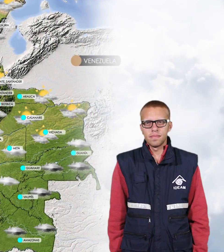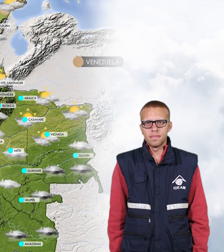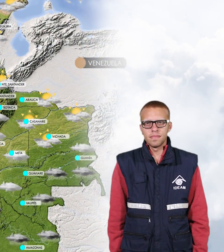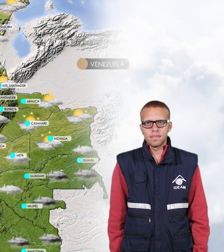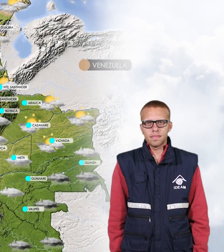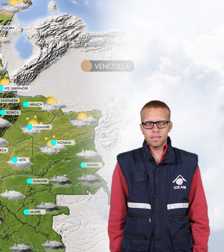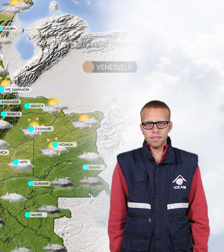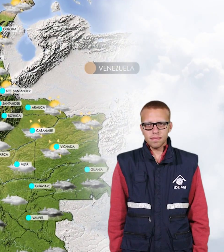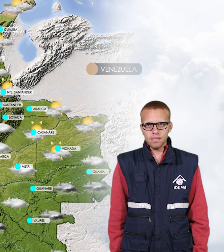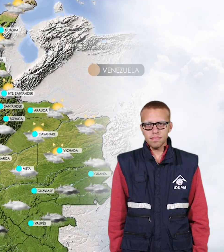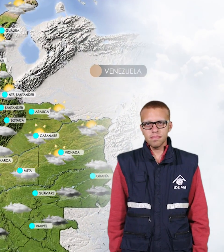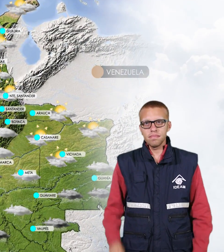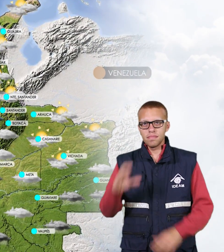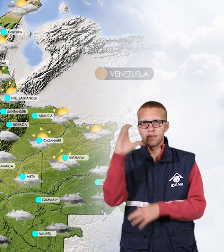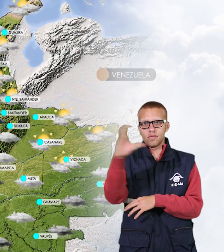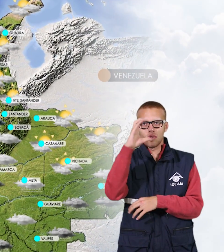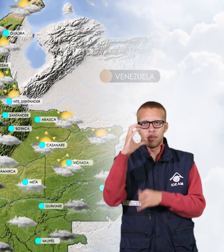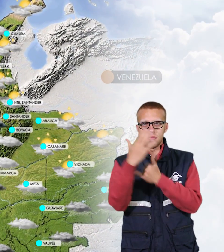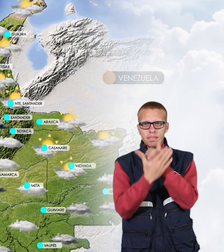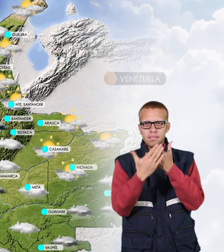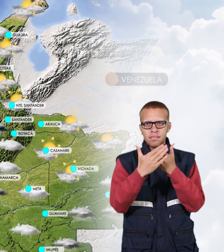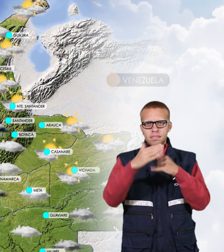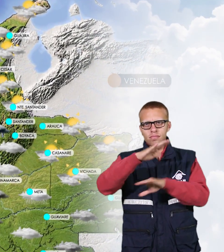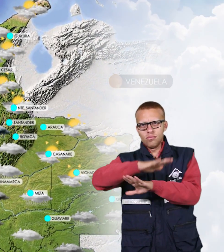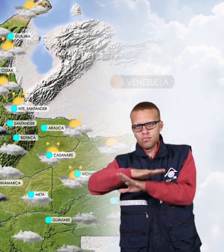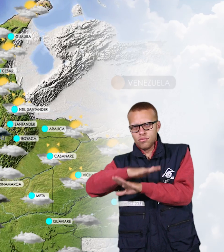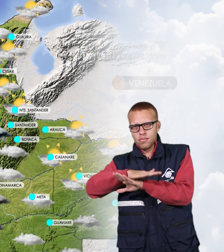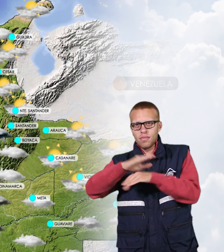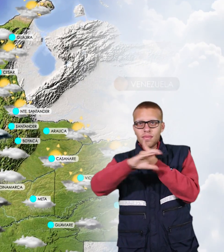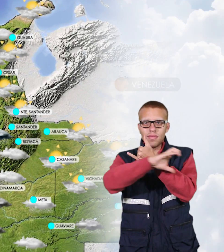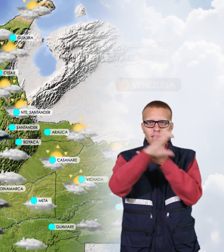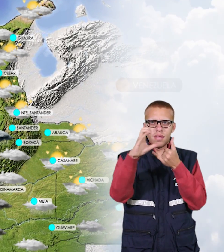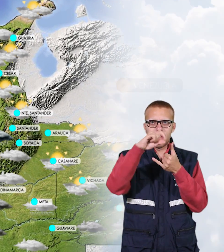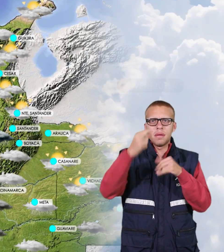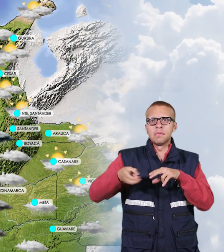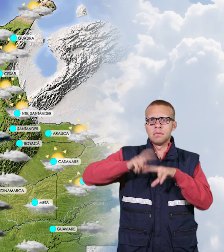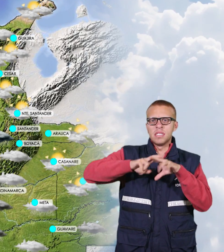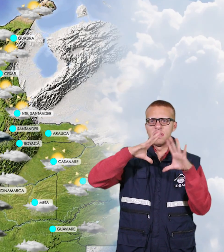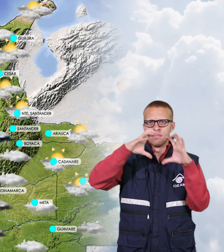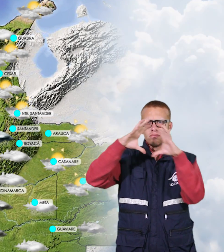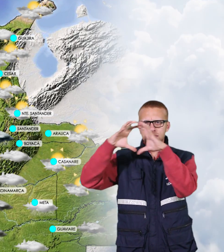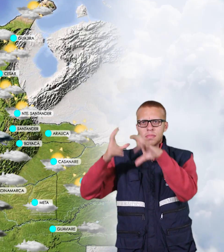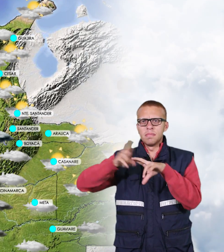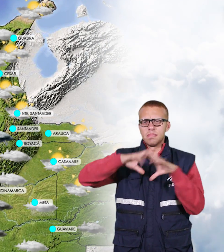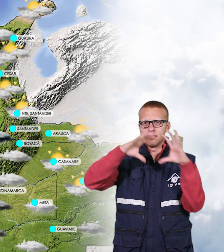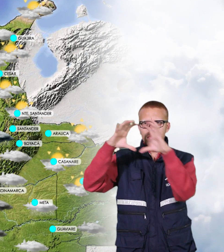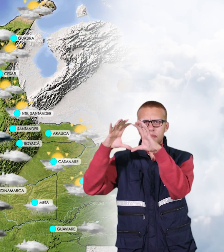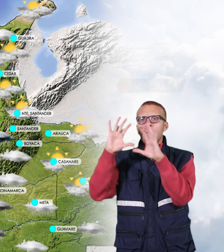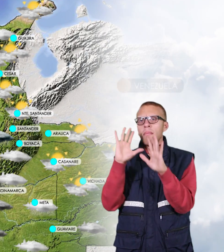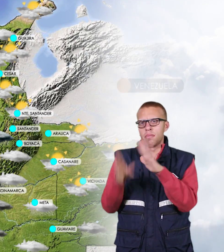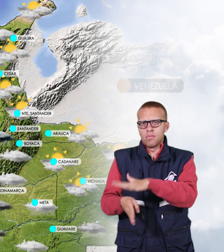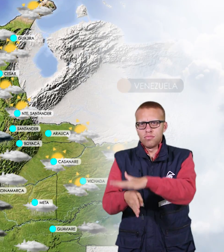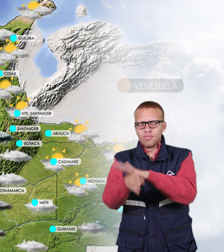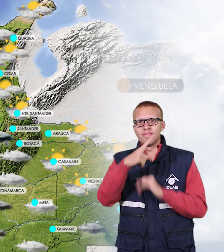Para el territorio colombiano durante horas de la tarde se estima que en la región Caribe aumente la nubosidad, sin embargo persistirían las condiciones secas. No se